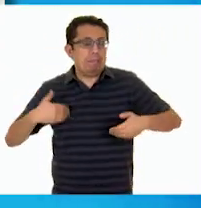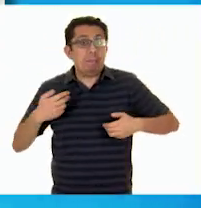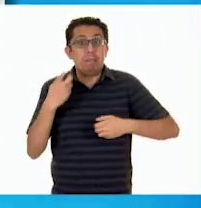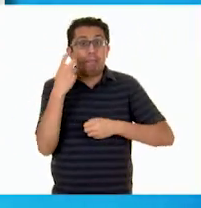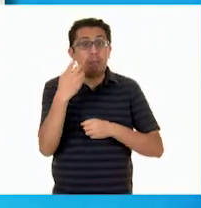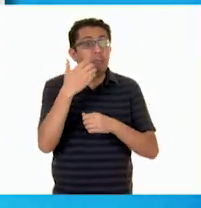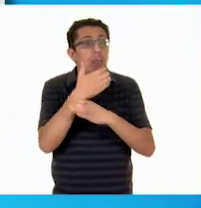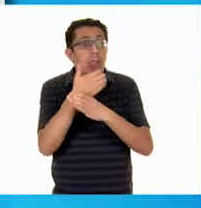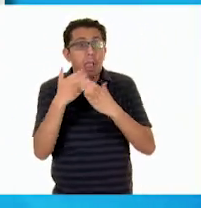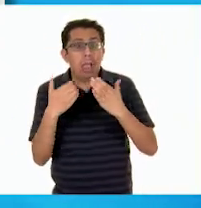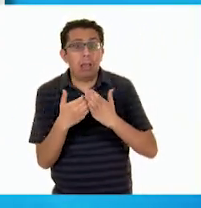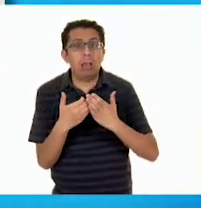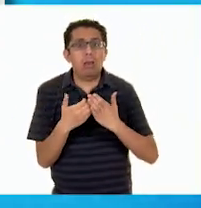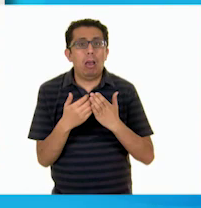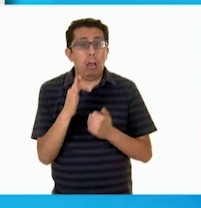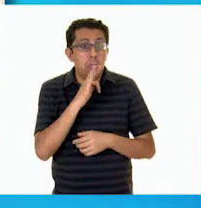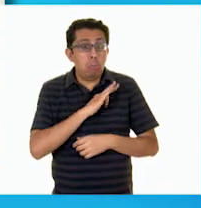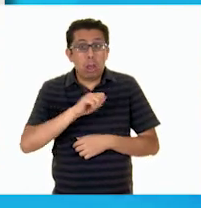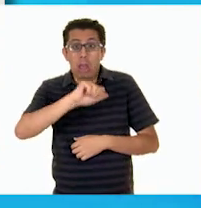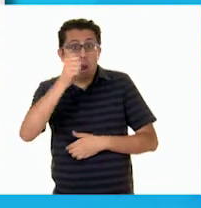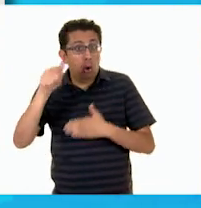Pues estas cosas no se ven en cualquier lugar.